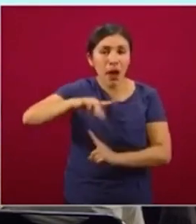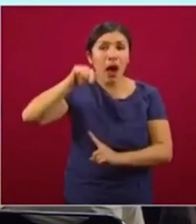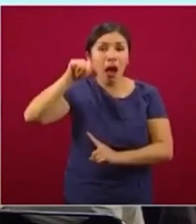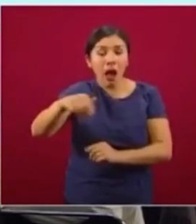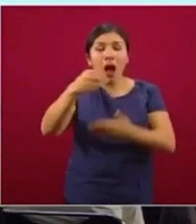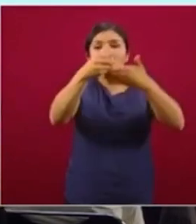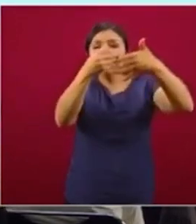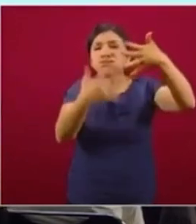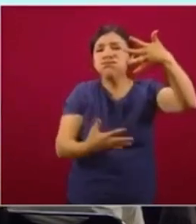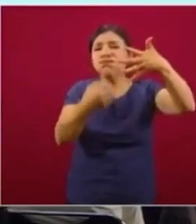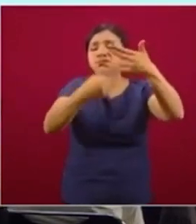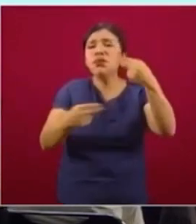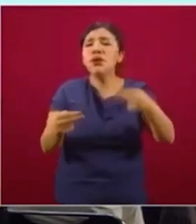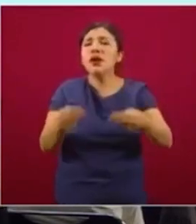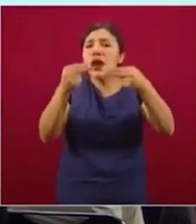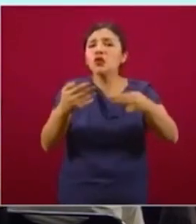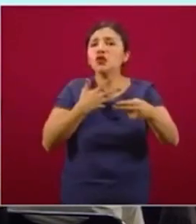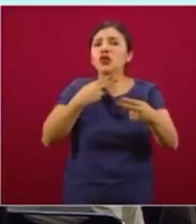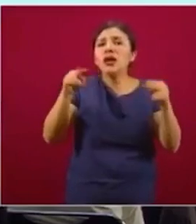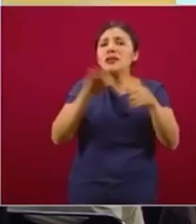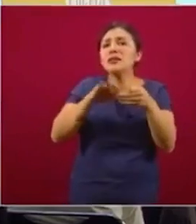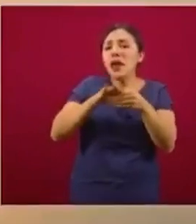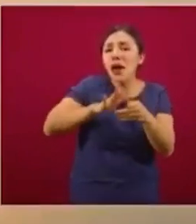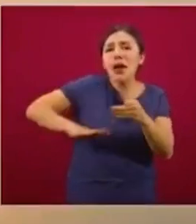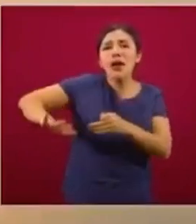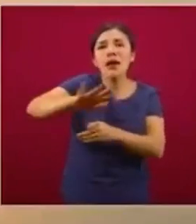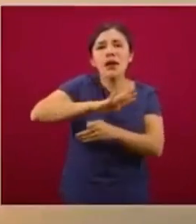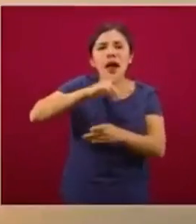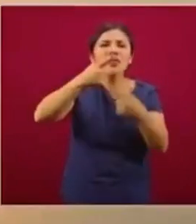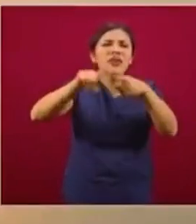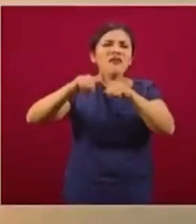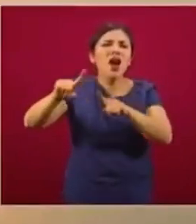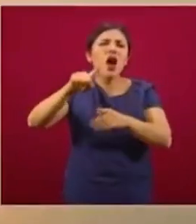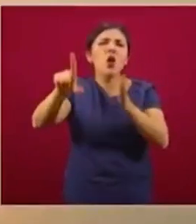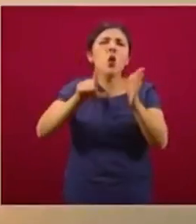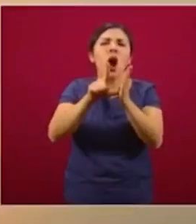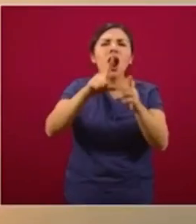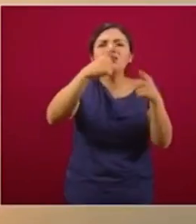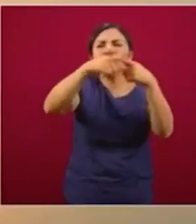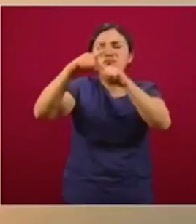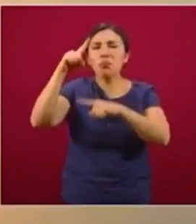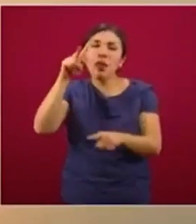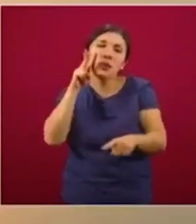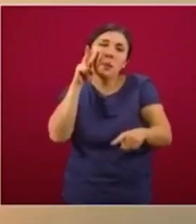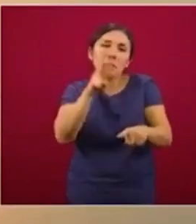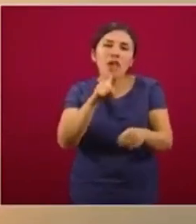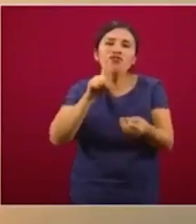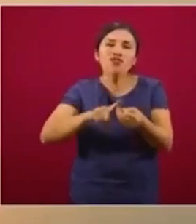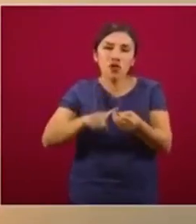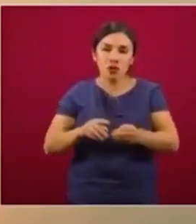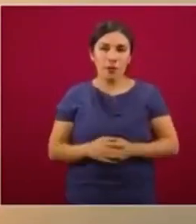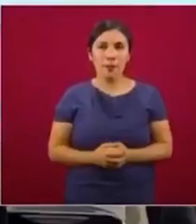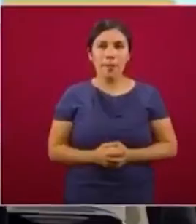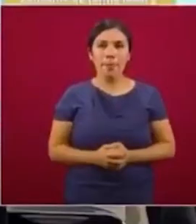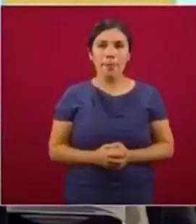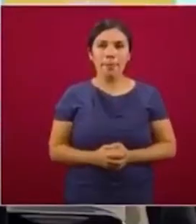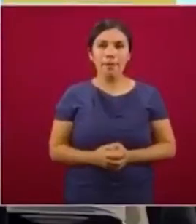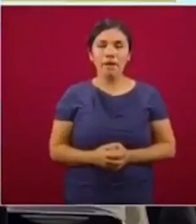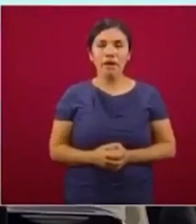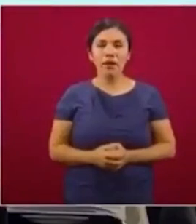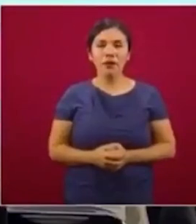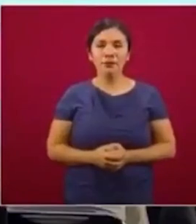los negocios que están a su alrededor en las diferentes localidades desde donde lo vayan a ver. Entonces, si pudieran bajar un poco